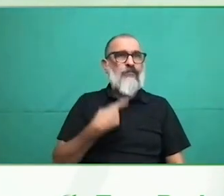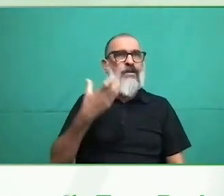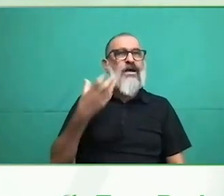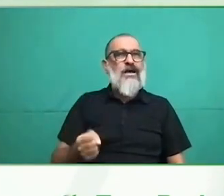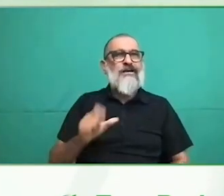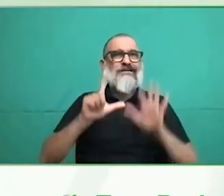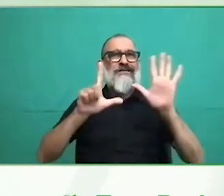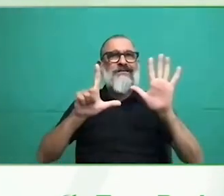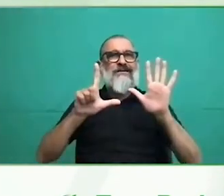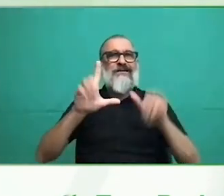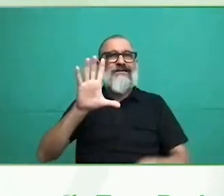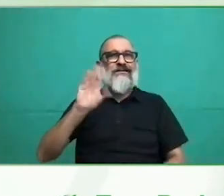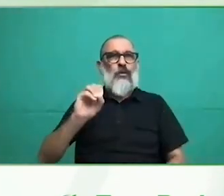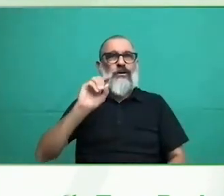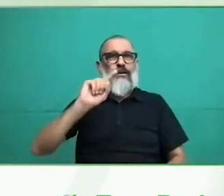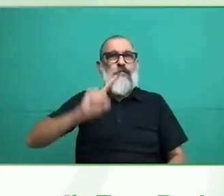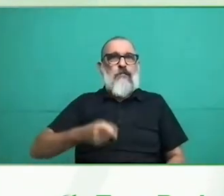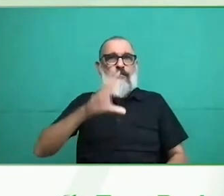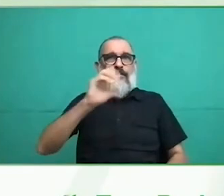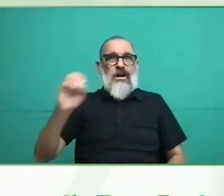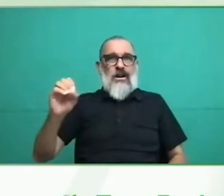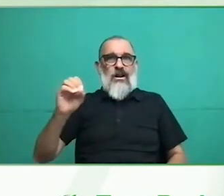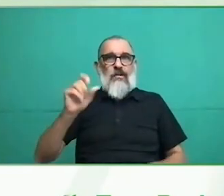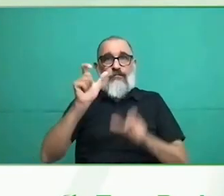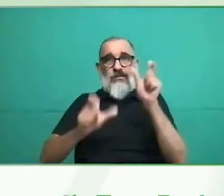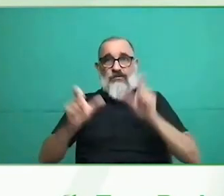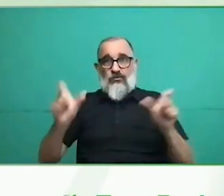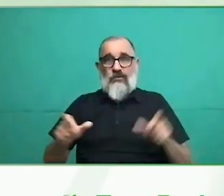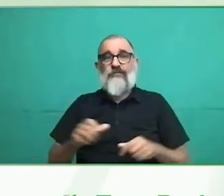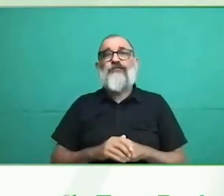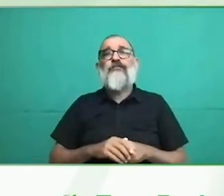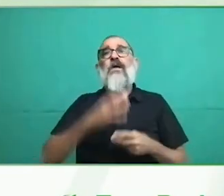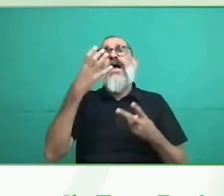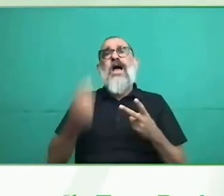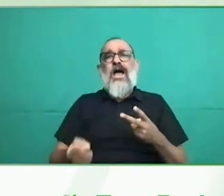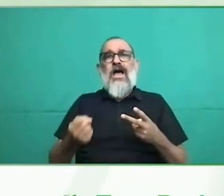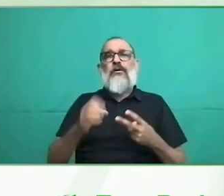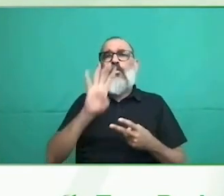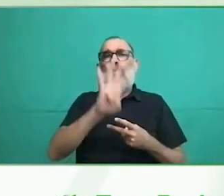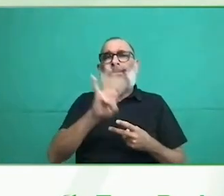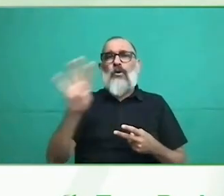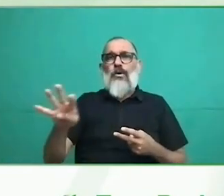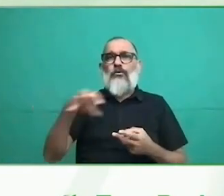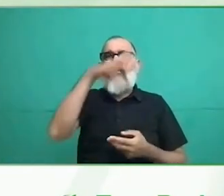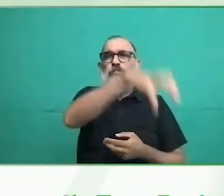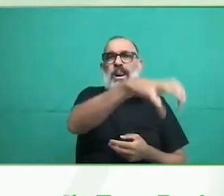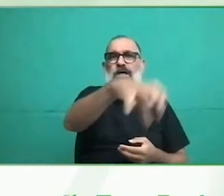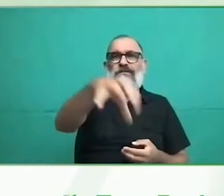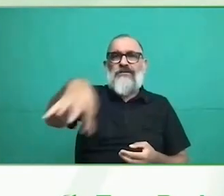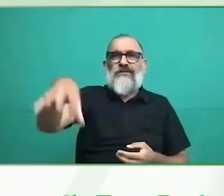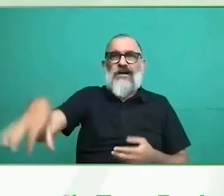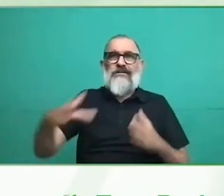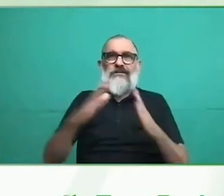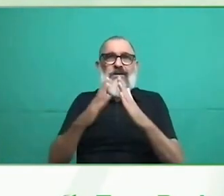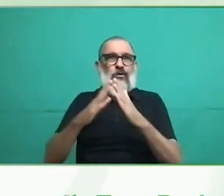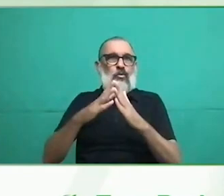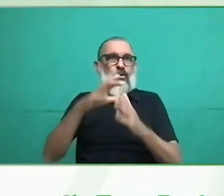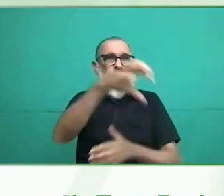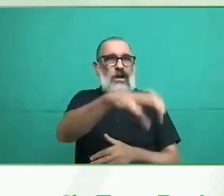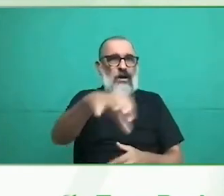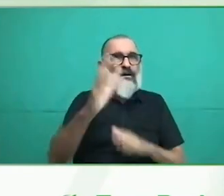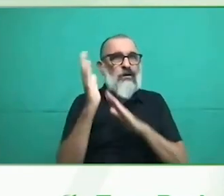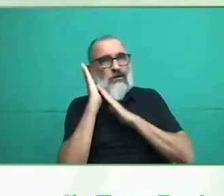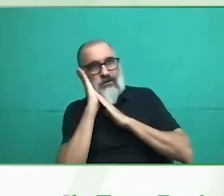de cada persona. Pero, ¿qué nos pasa? El 75% de las personas que apoyamos son pobres. No pueden